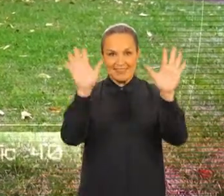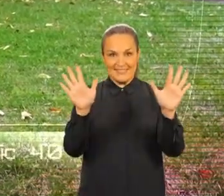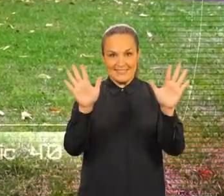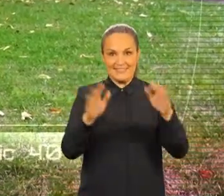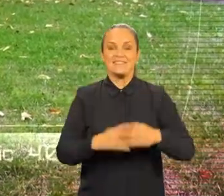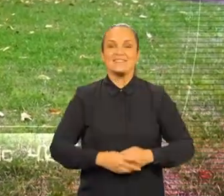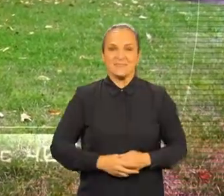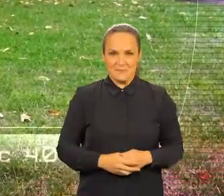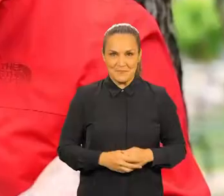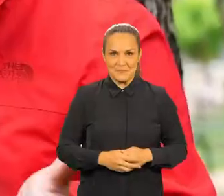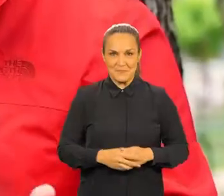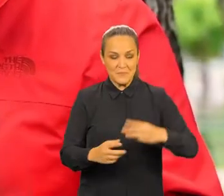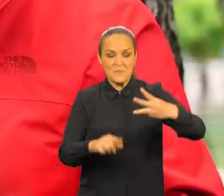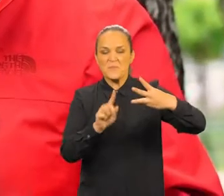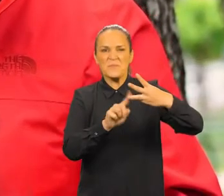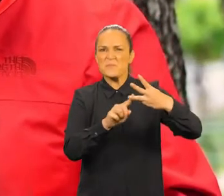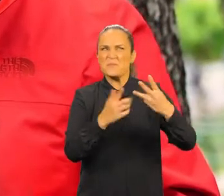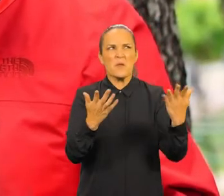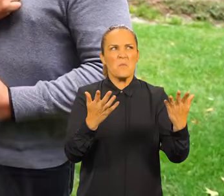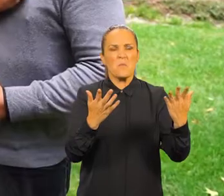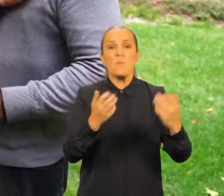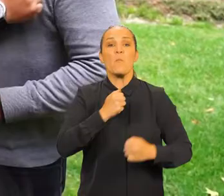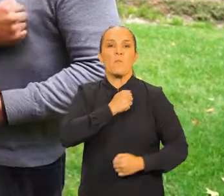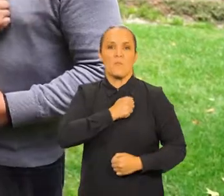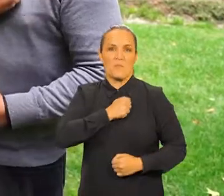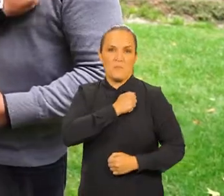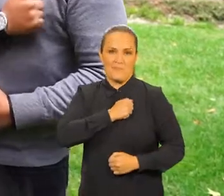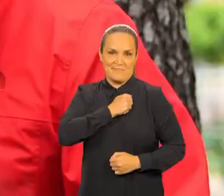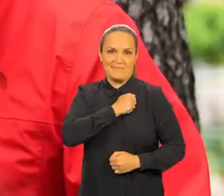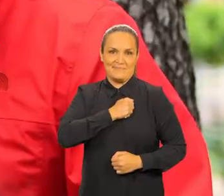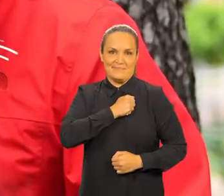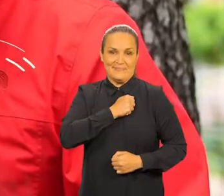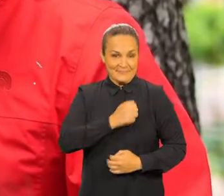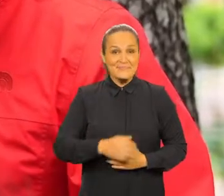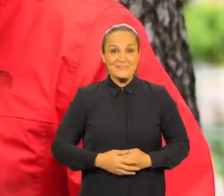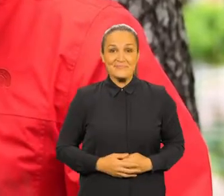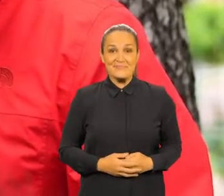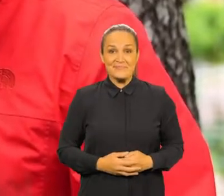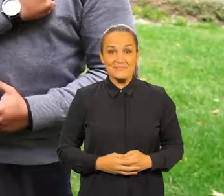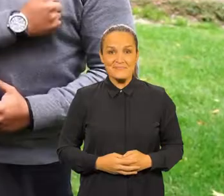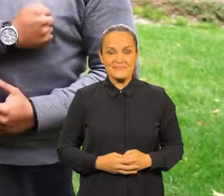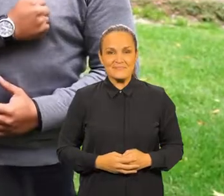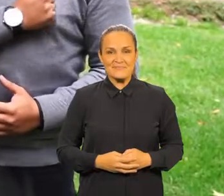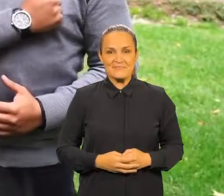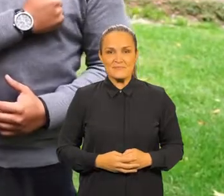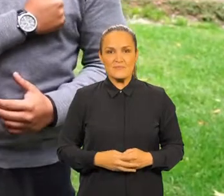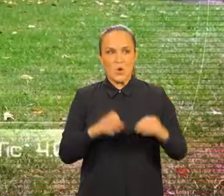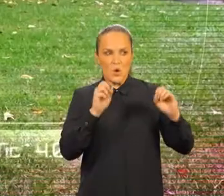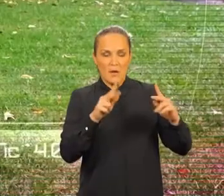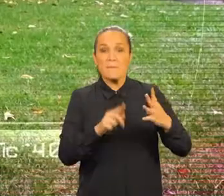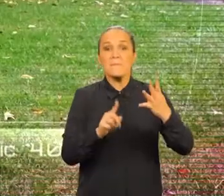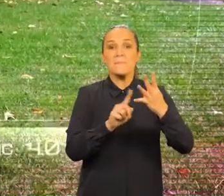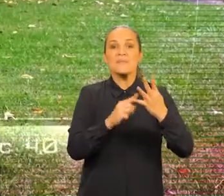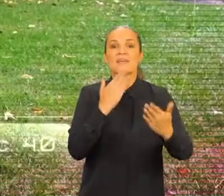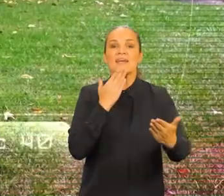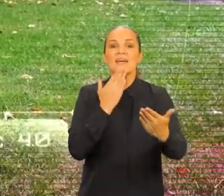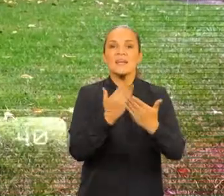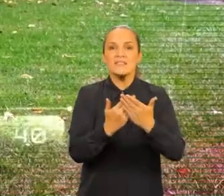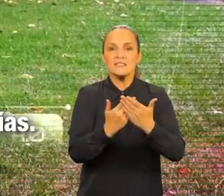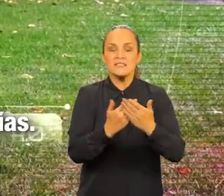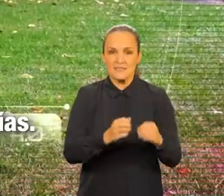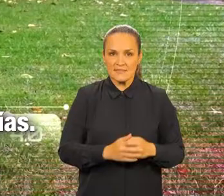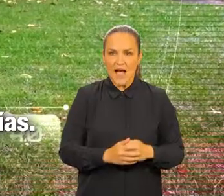hacia afuera. Buenos La otra palabra podría ser por favor. Por favor. Ok. Por favor. Y gracias.